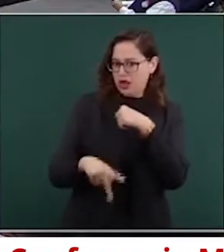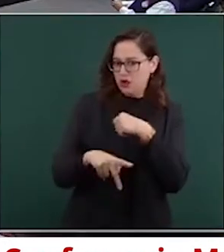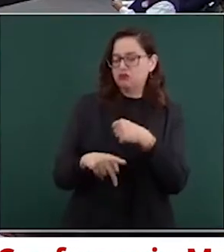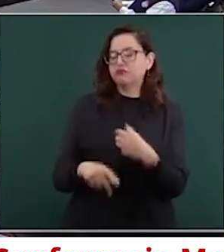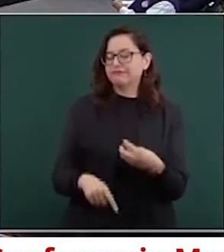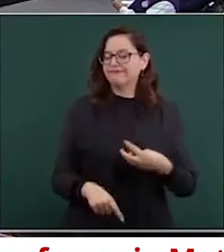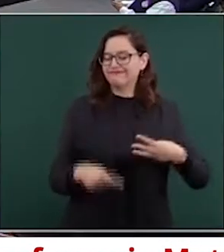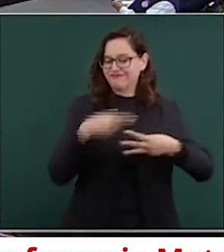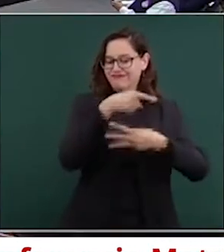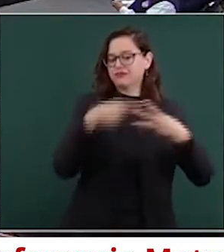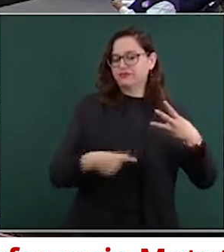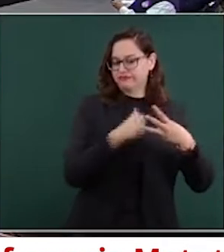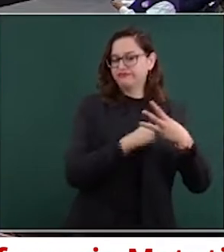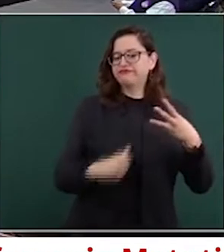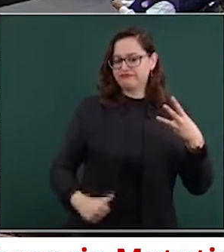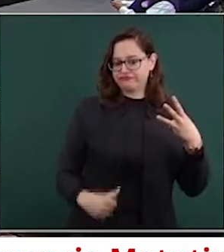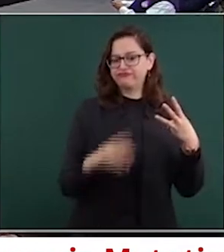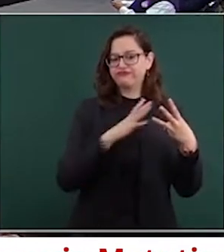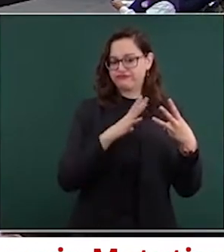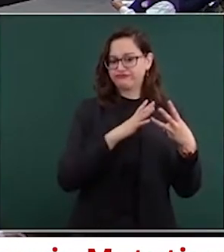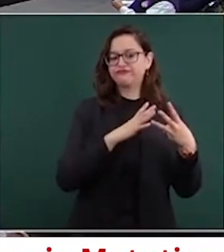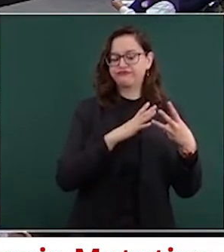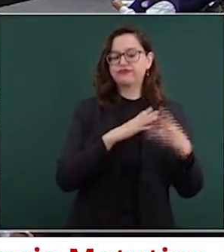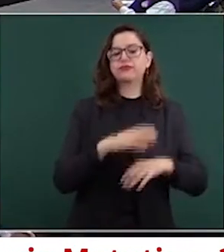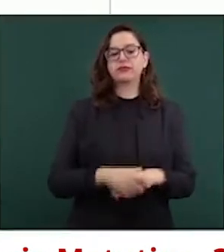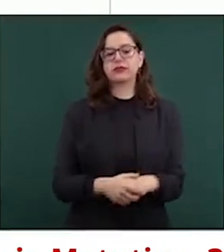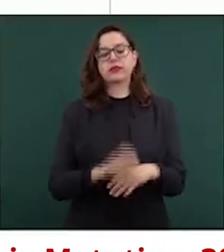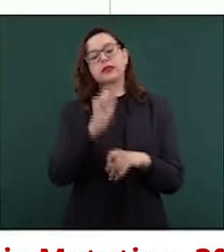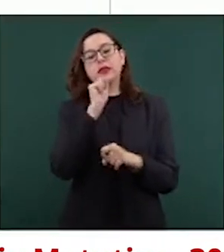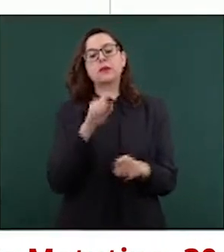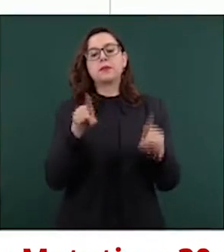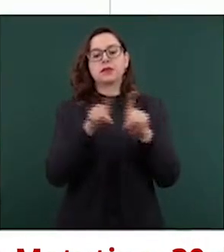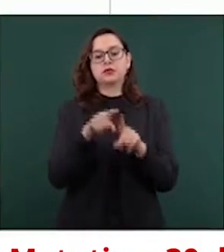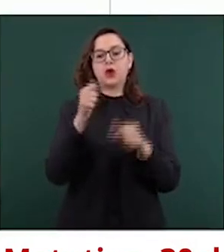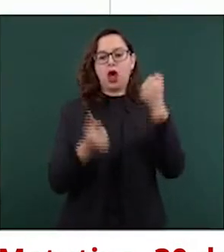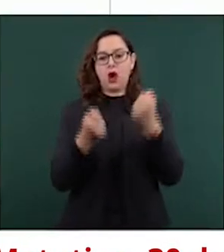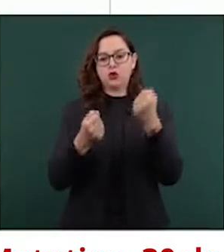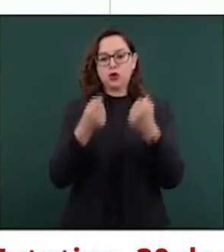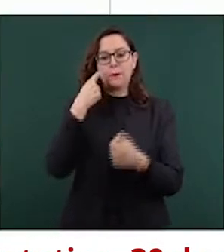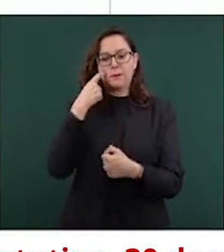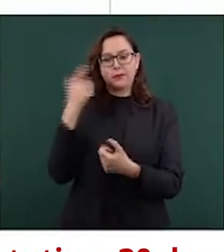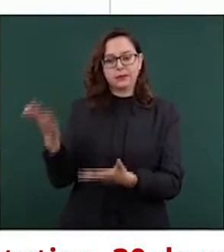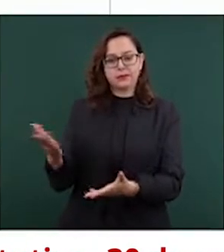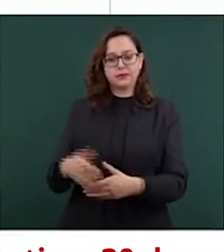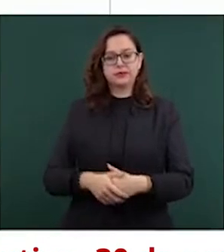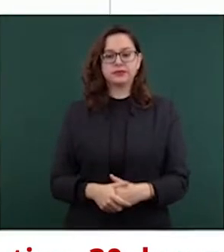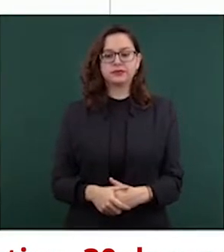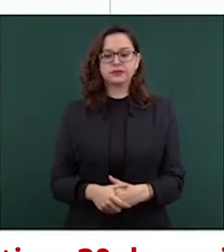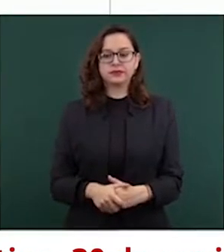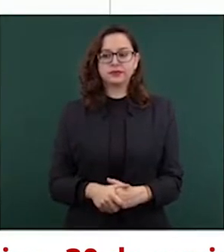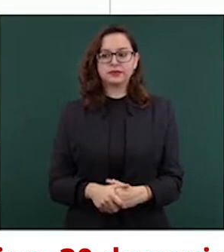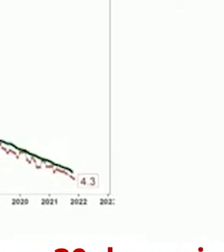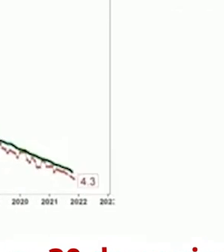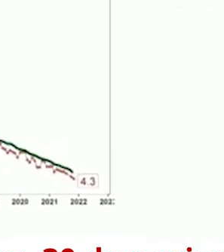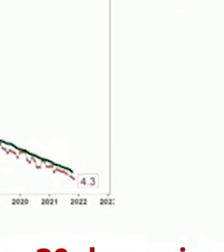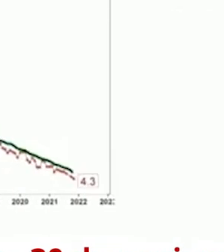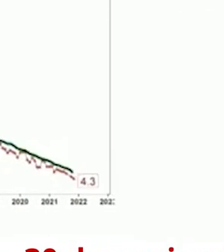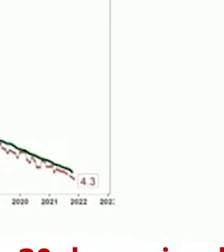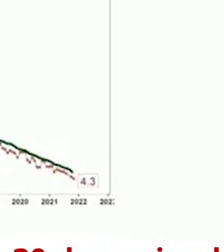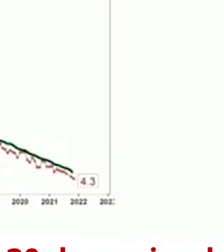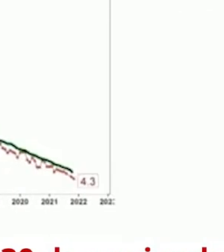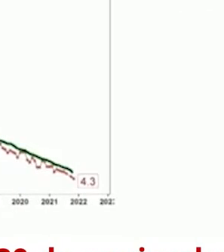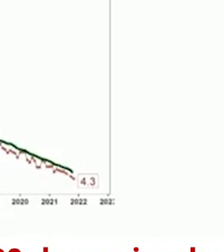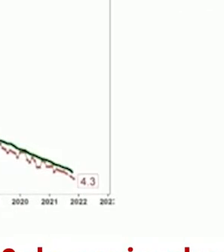en el robo de vehículo, nosotros lo dividimos en con violencia y sin violencia, y también hay una reducción muy